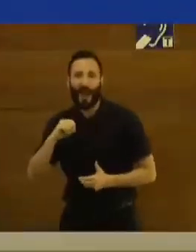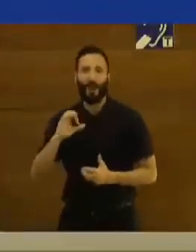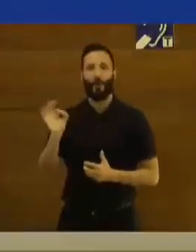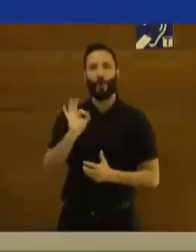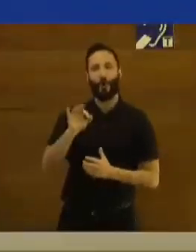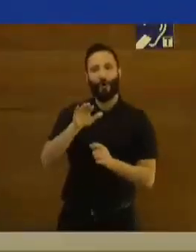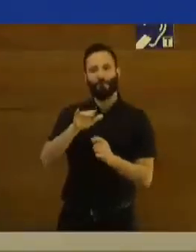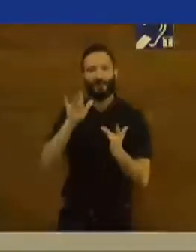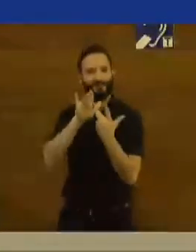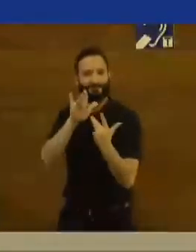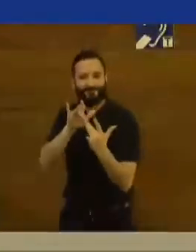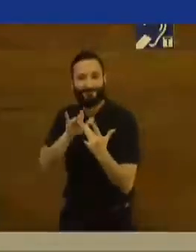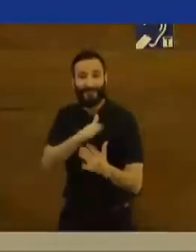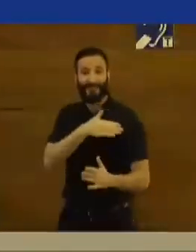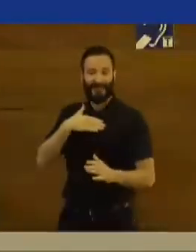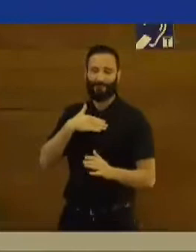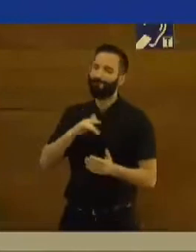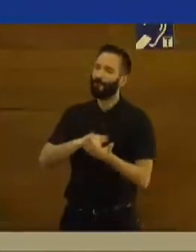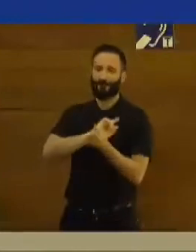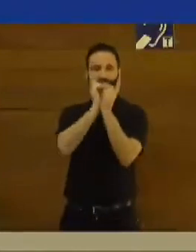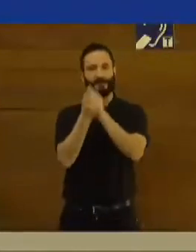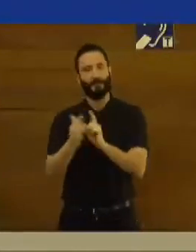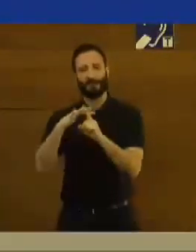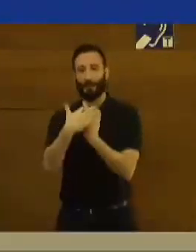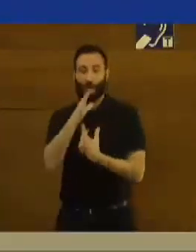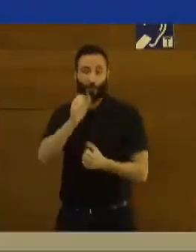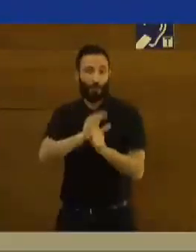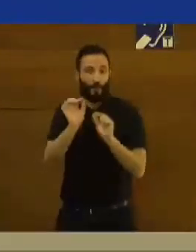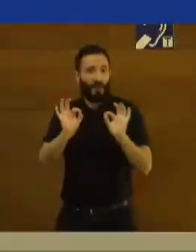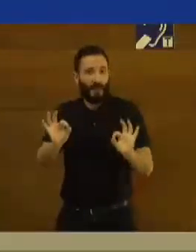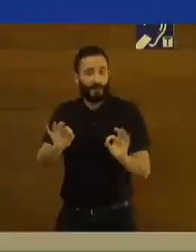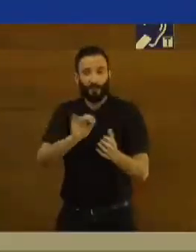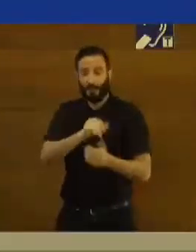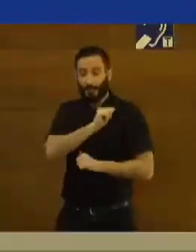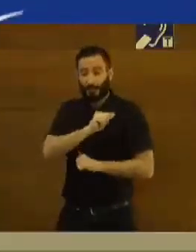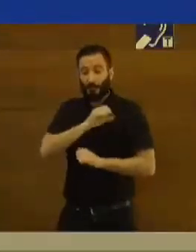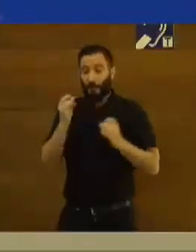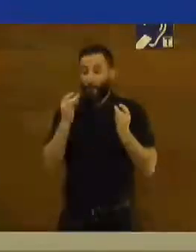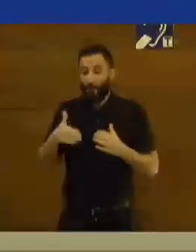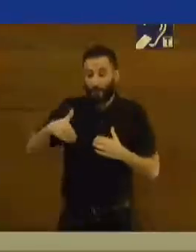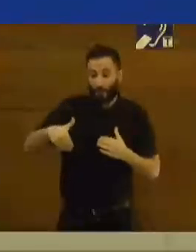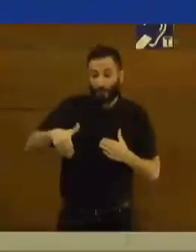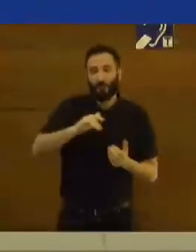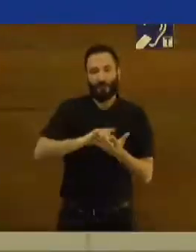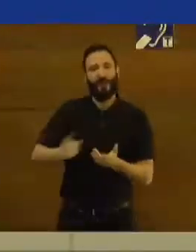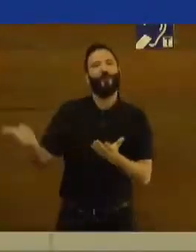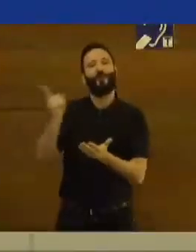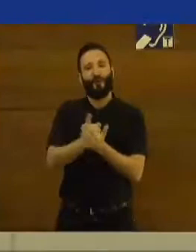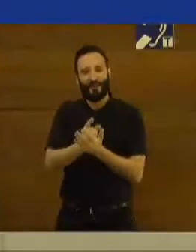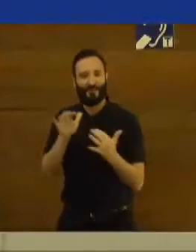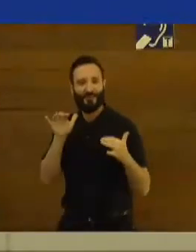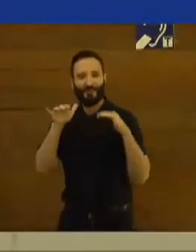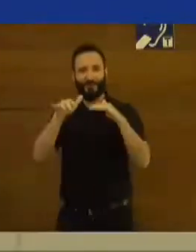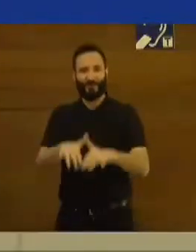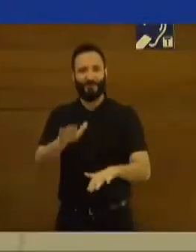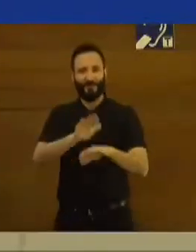más cercana, como hubiéramos querido. No ha sido posible, pero confiamos en que pronto podamos tener la ocasión de vernos, de reunirnos y de